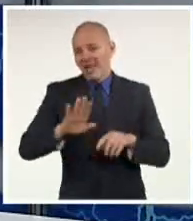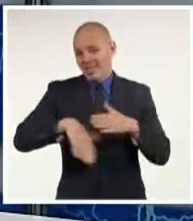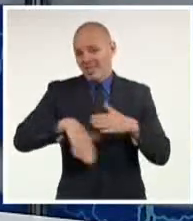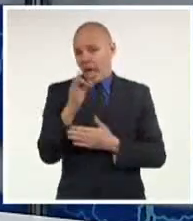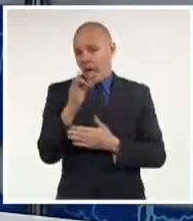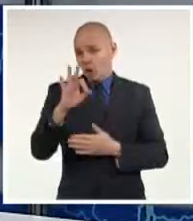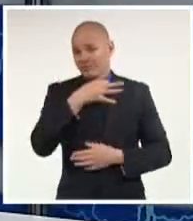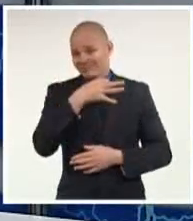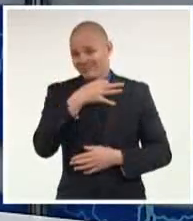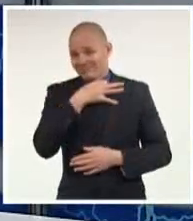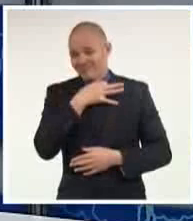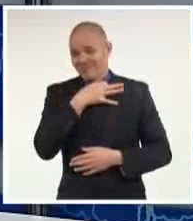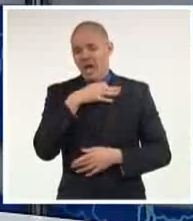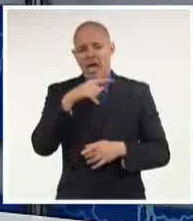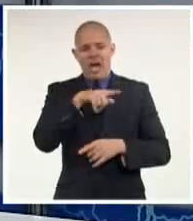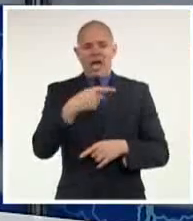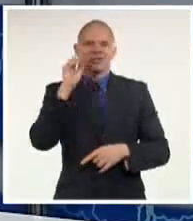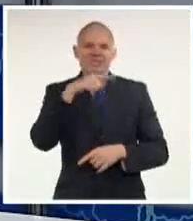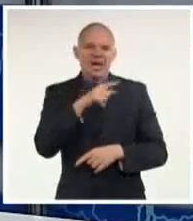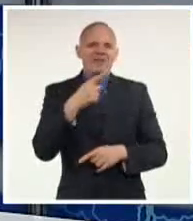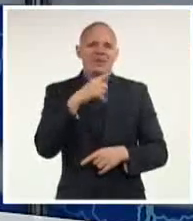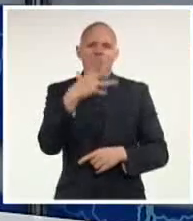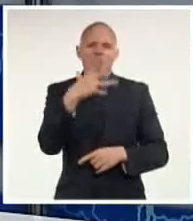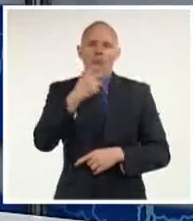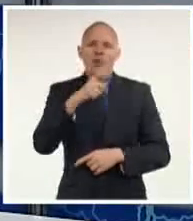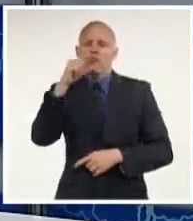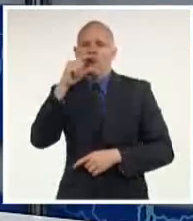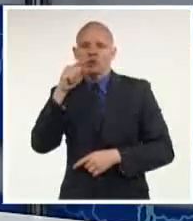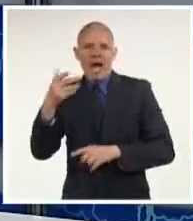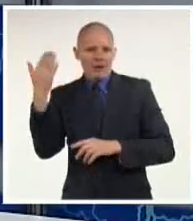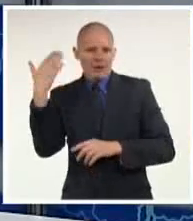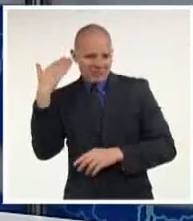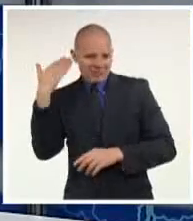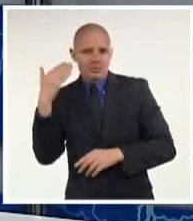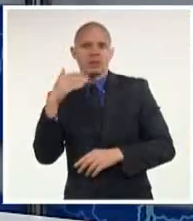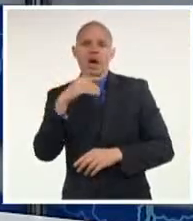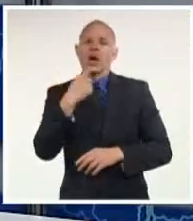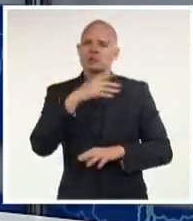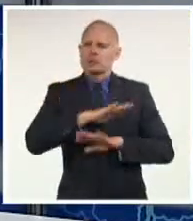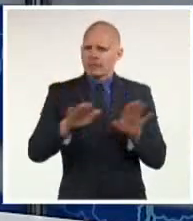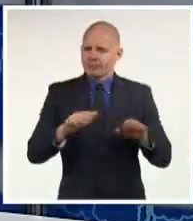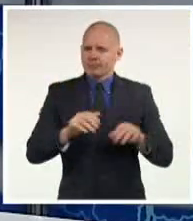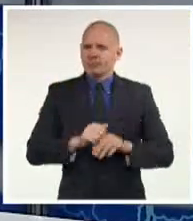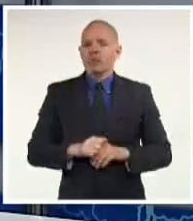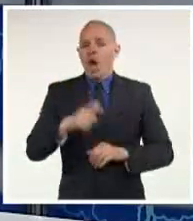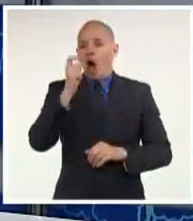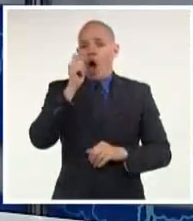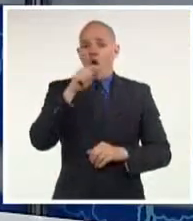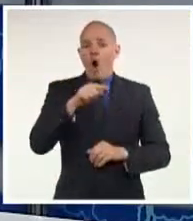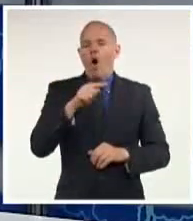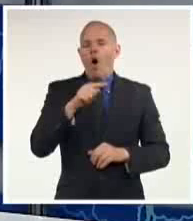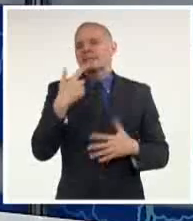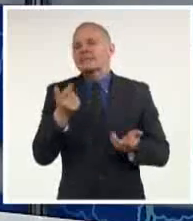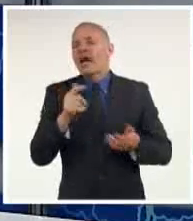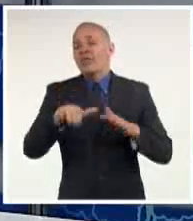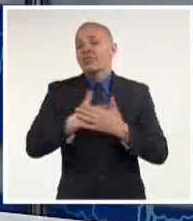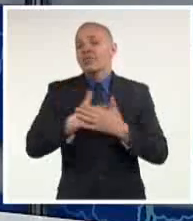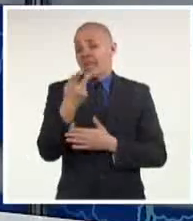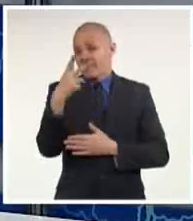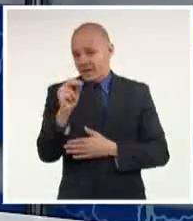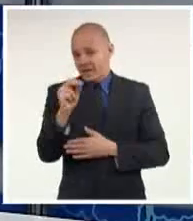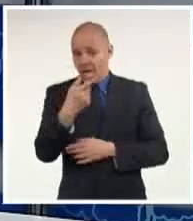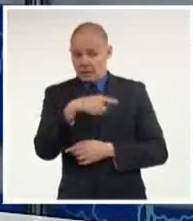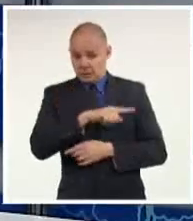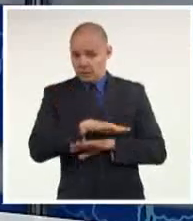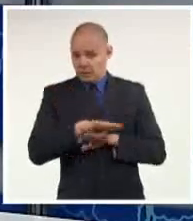realizada por bolsonaristas radicales. Este viernes 20 de enero, Julio César Arruda participó en una reunión en el